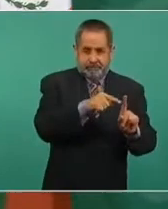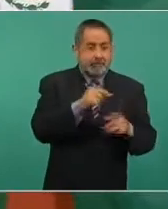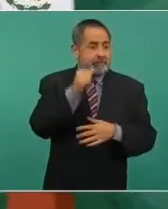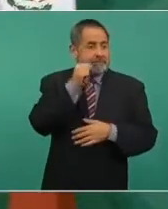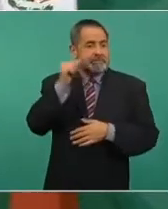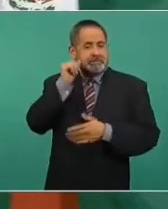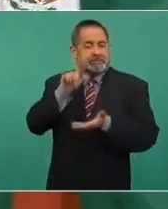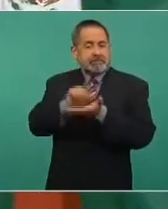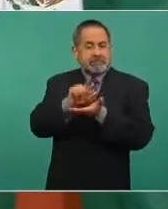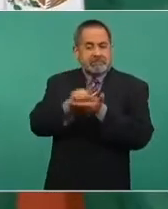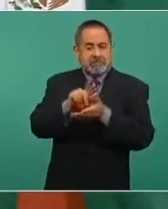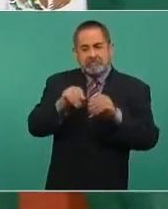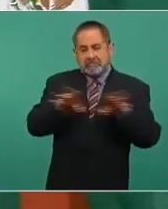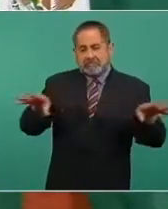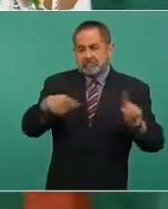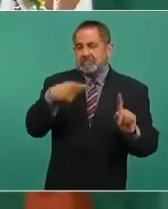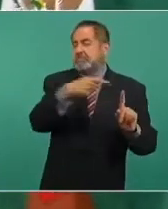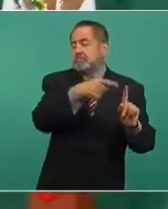ayer,